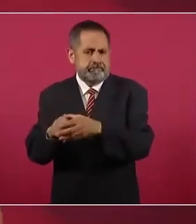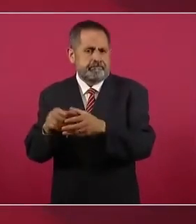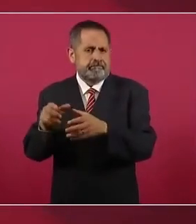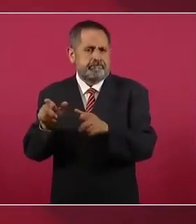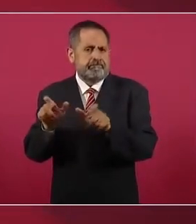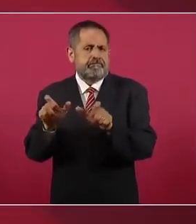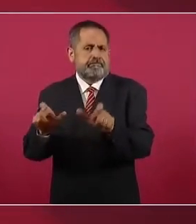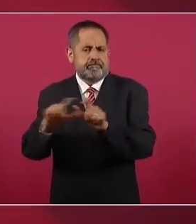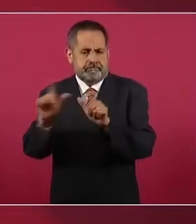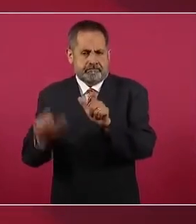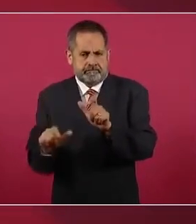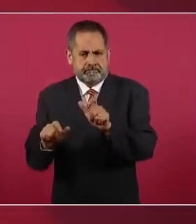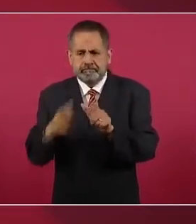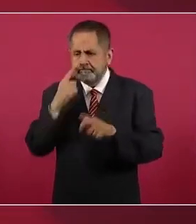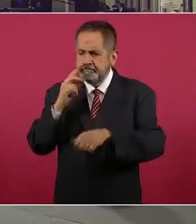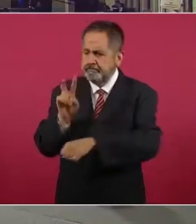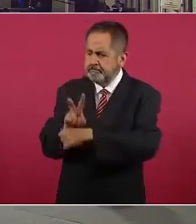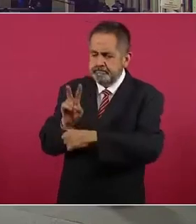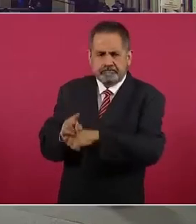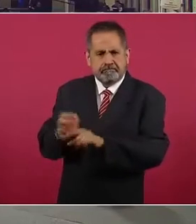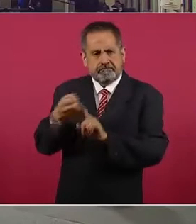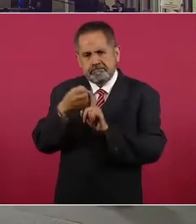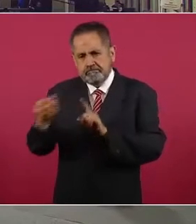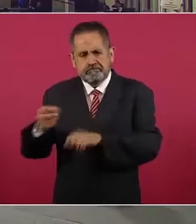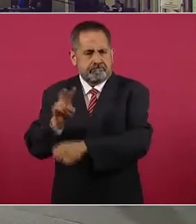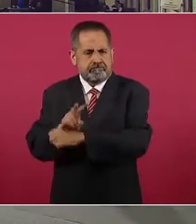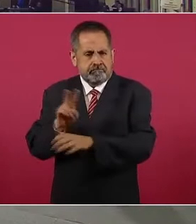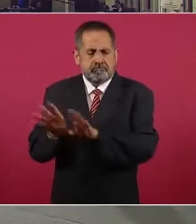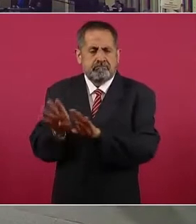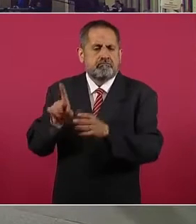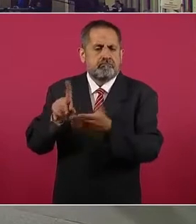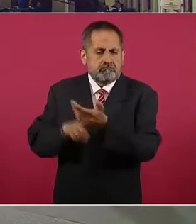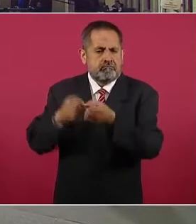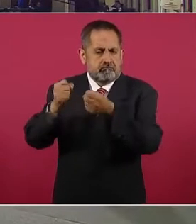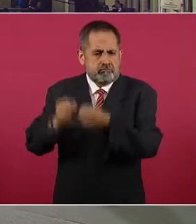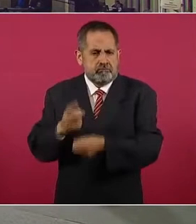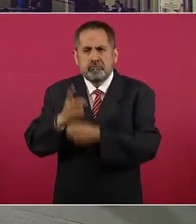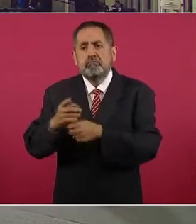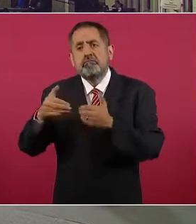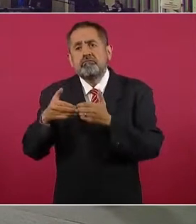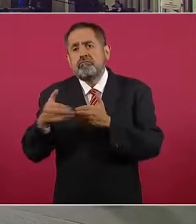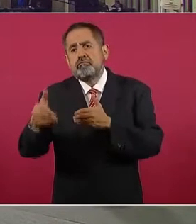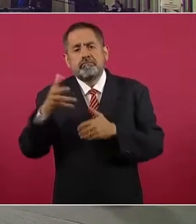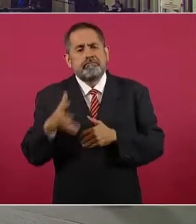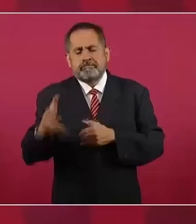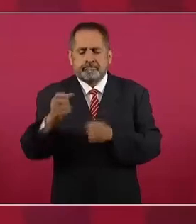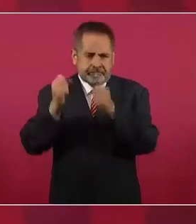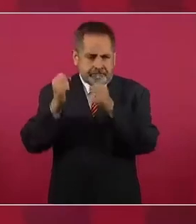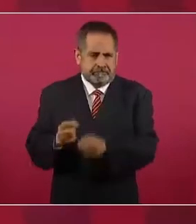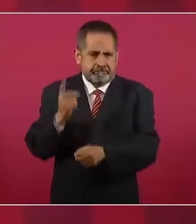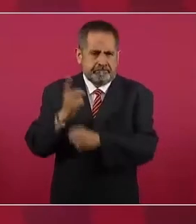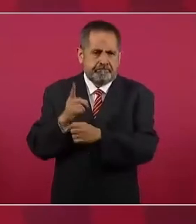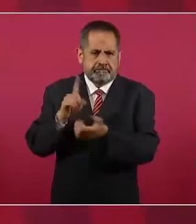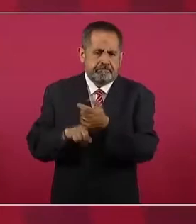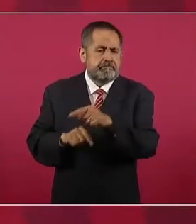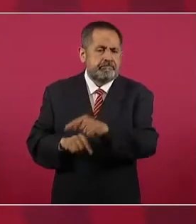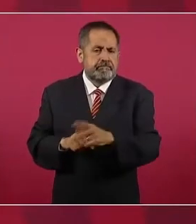se le dé estabilidad en el tiempo y